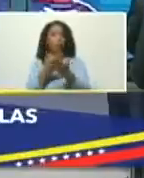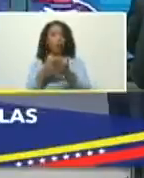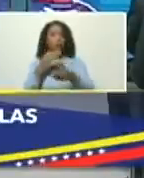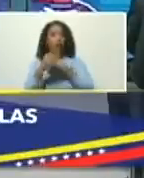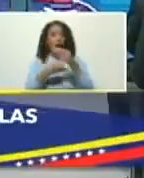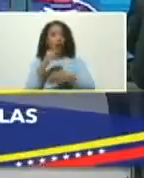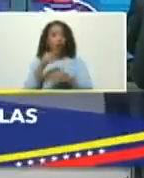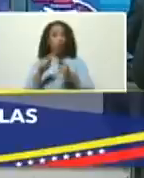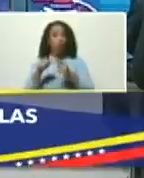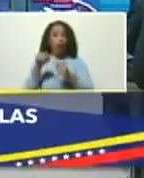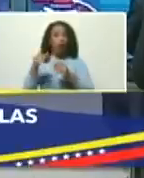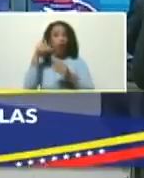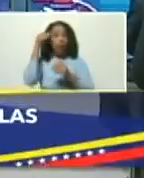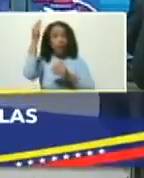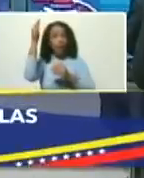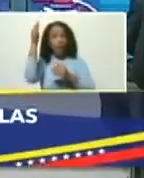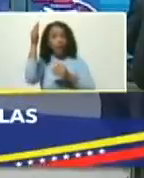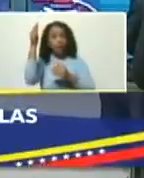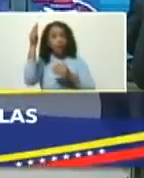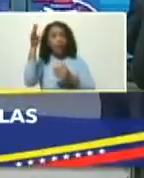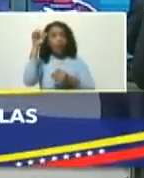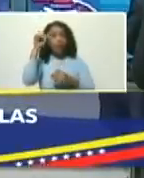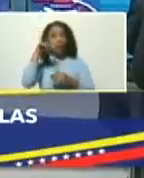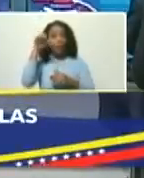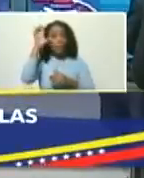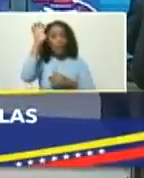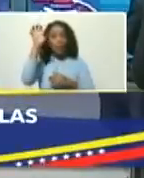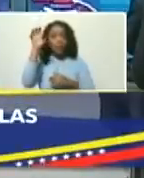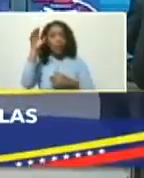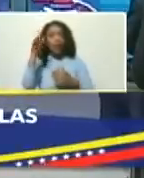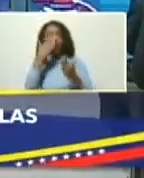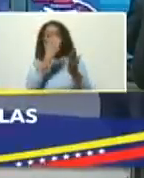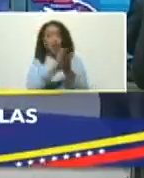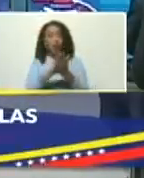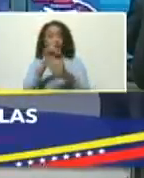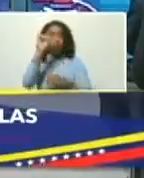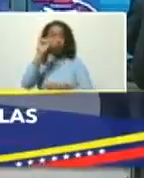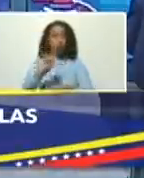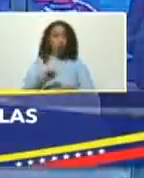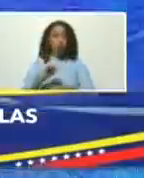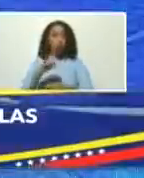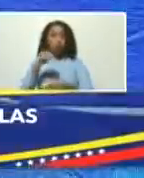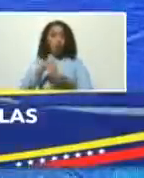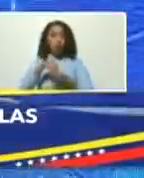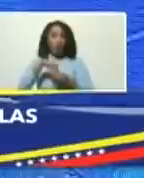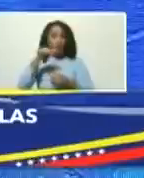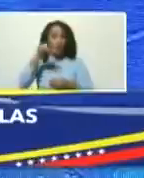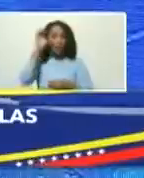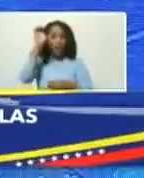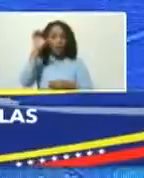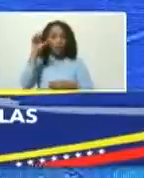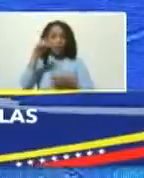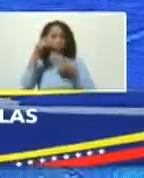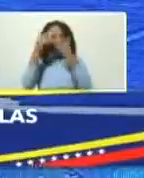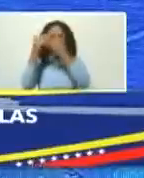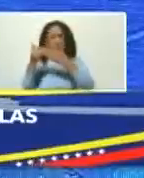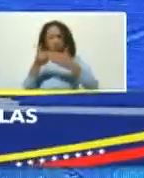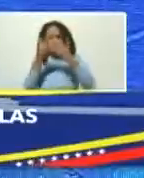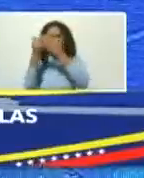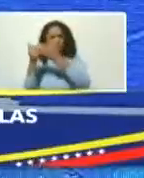hecho en el occidente del país en los andes en el oriente en el sur se están estudiando